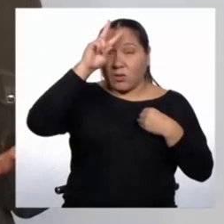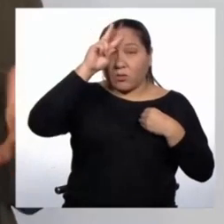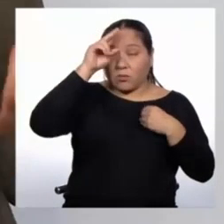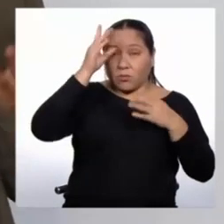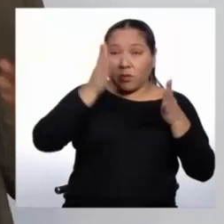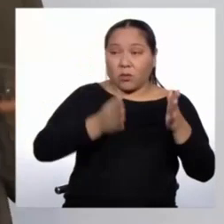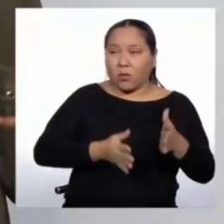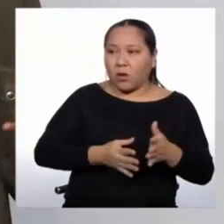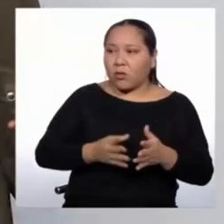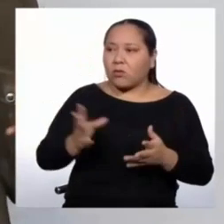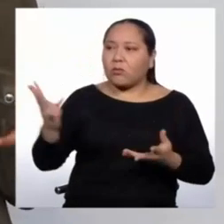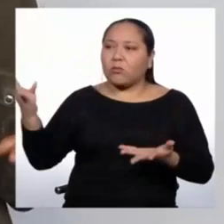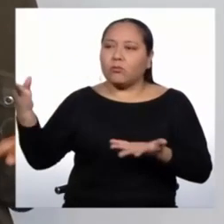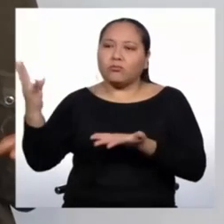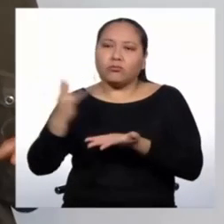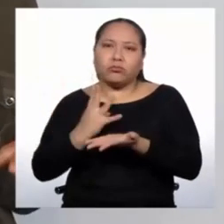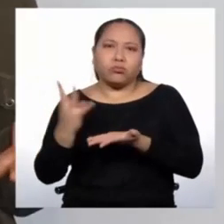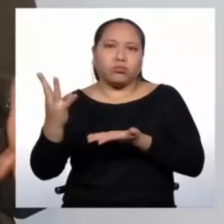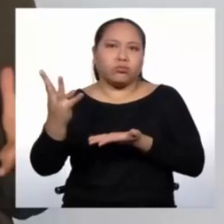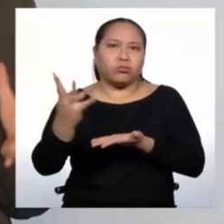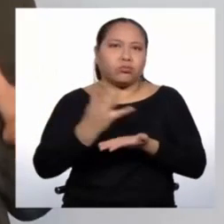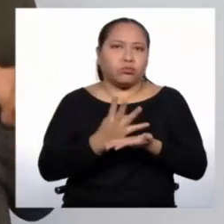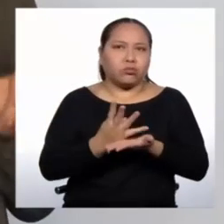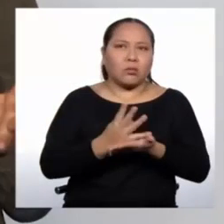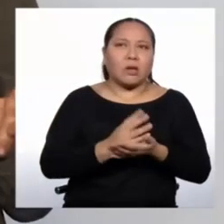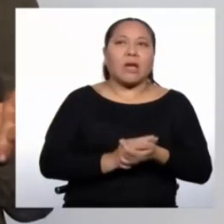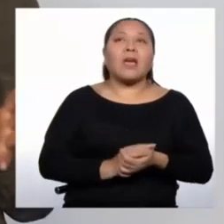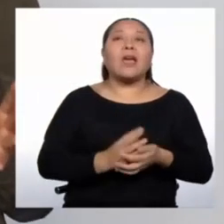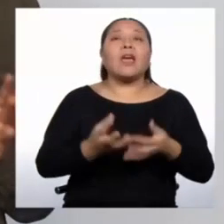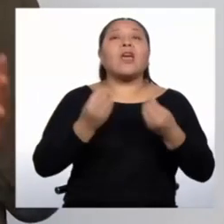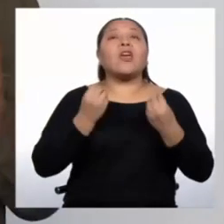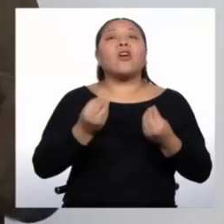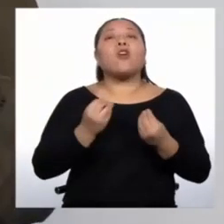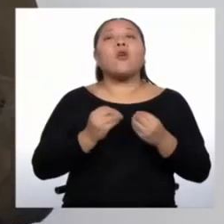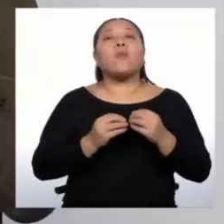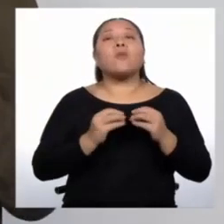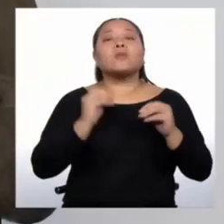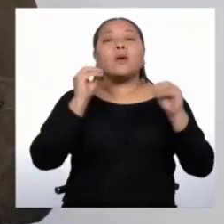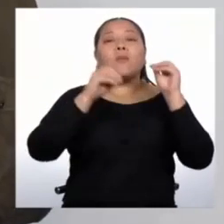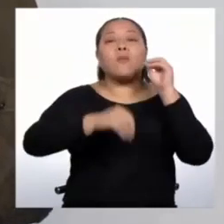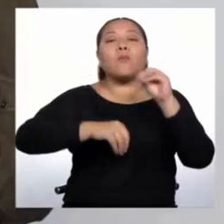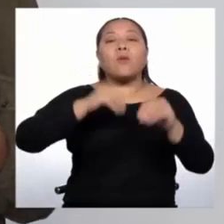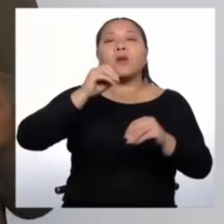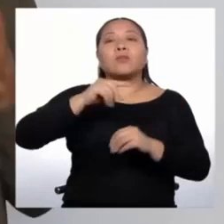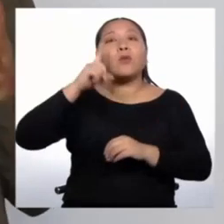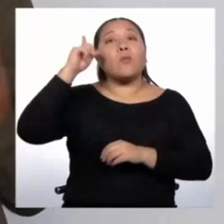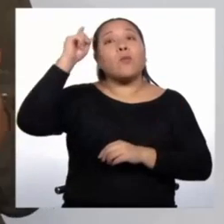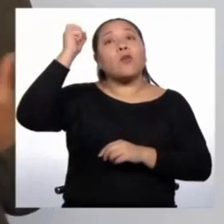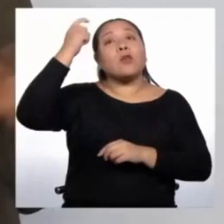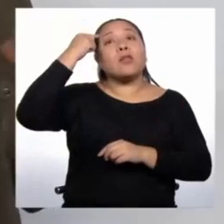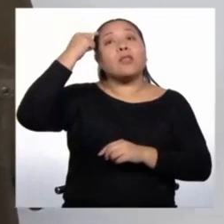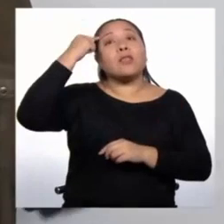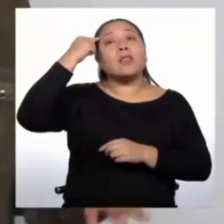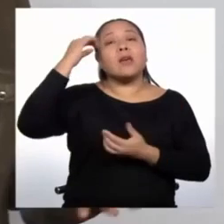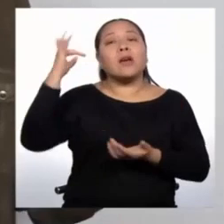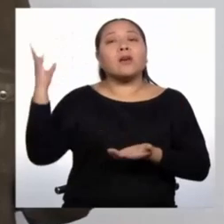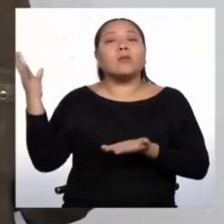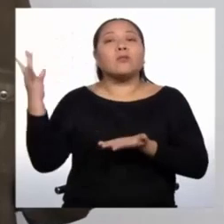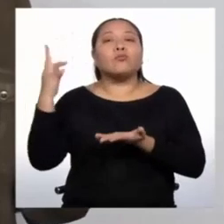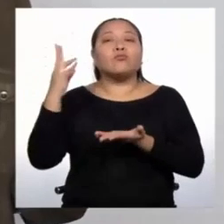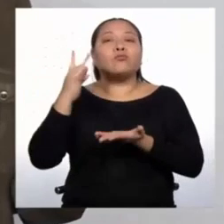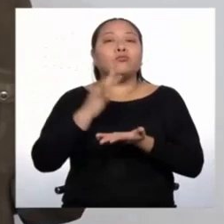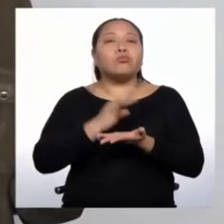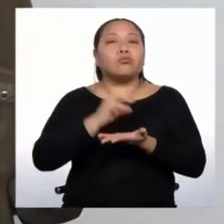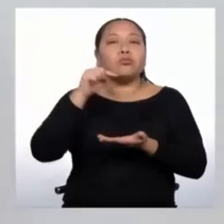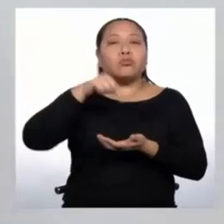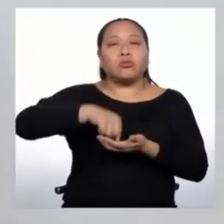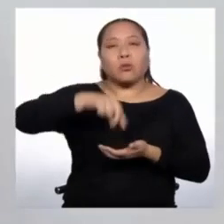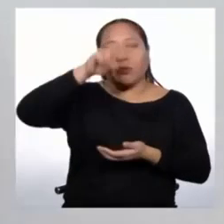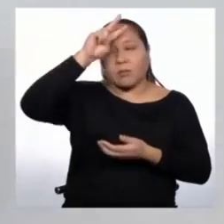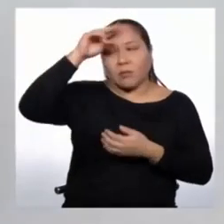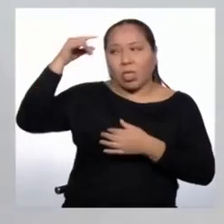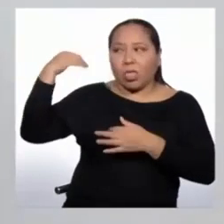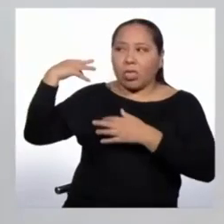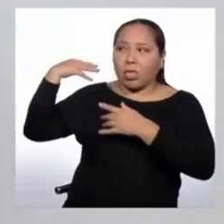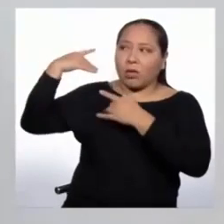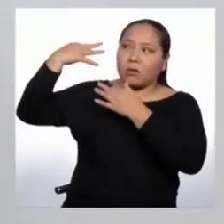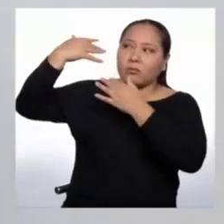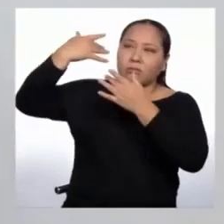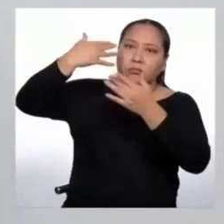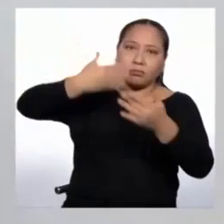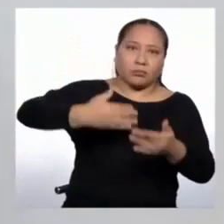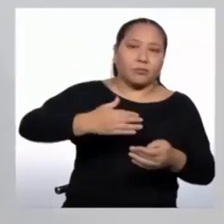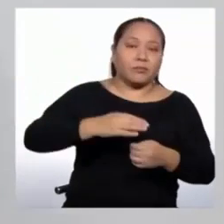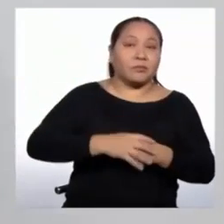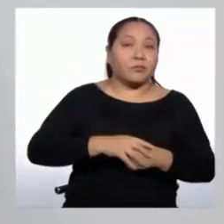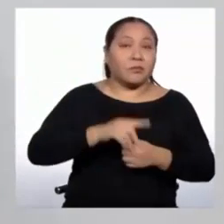países. Y cómo han funcionado las políticas de migración peruana a lo largo de la historia. Con